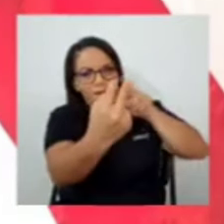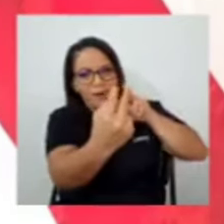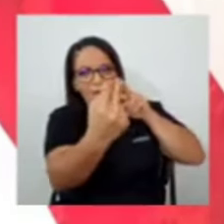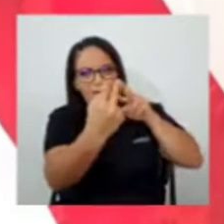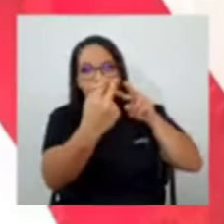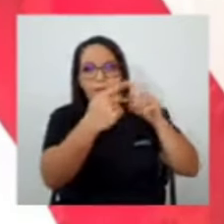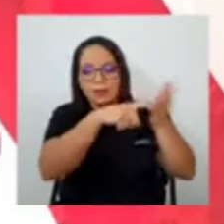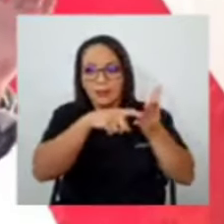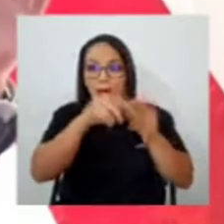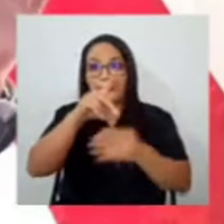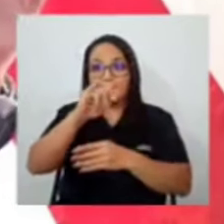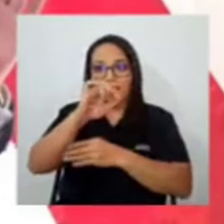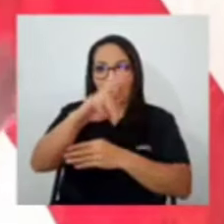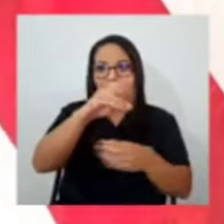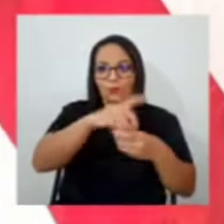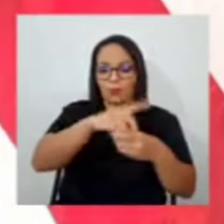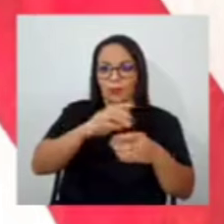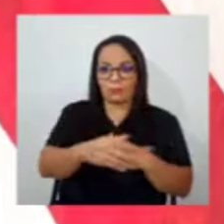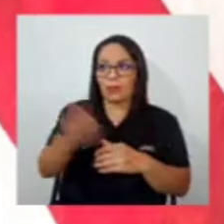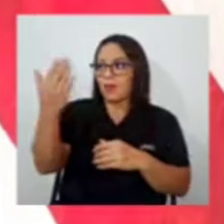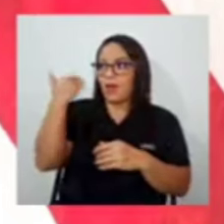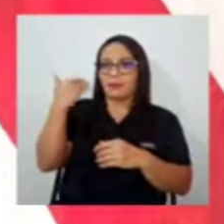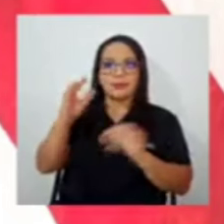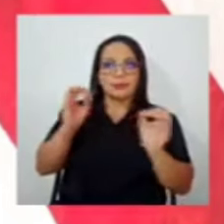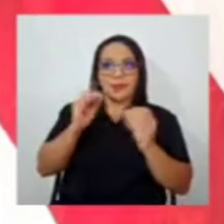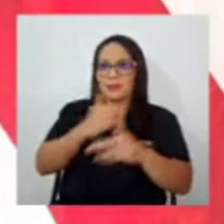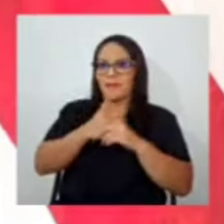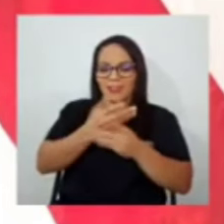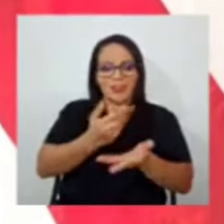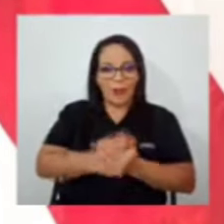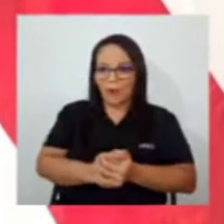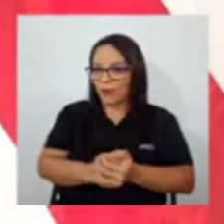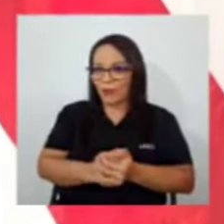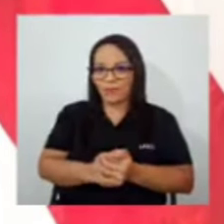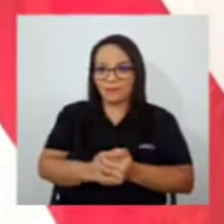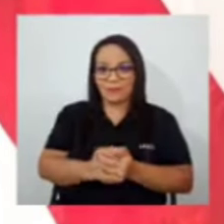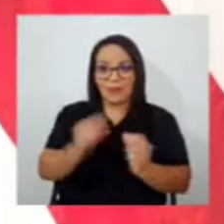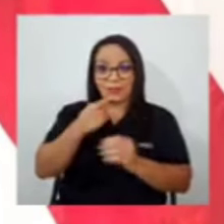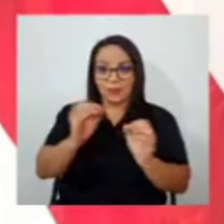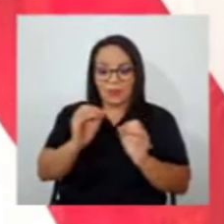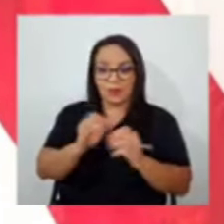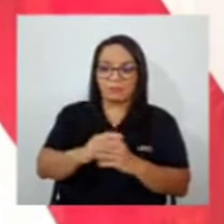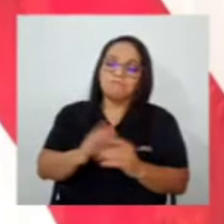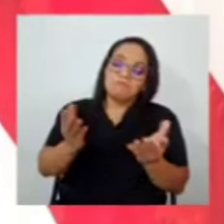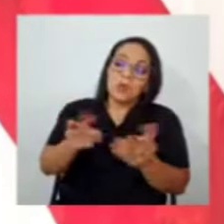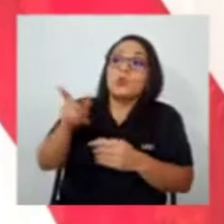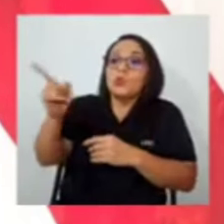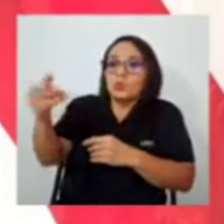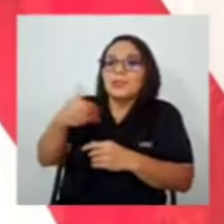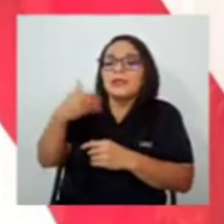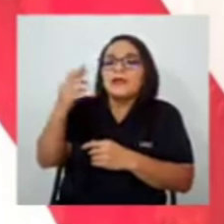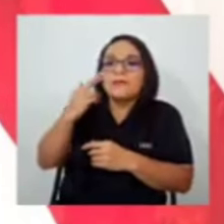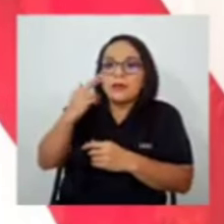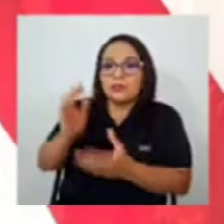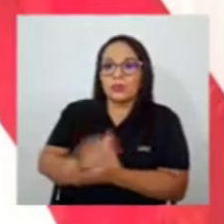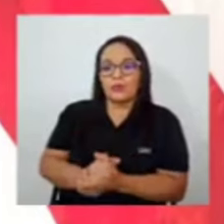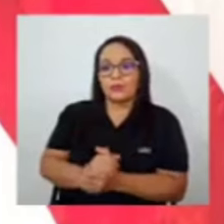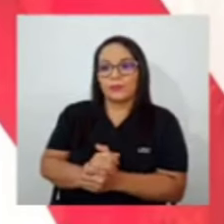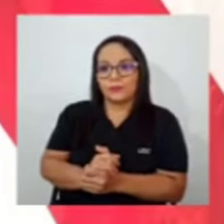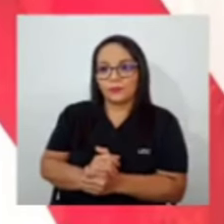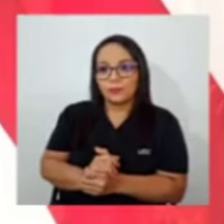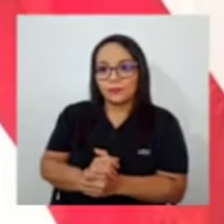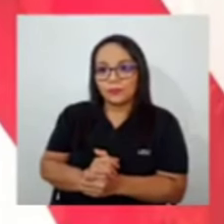Y ahí sí, nadie más dijo nada. Entonces, usted tiene razón, al formular la pregunta, usted